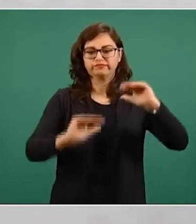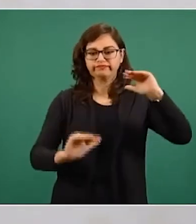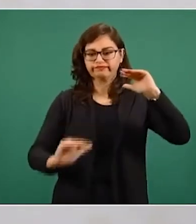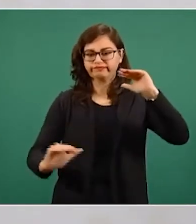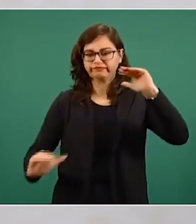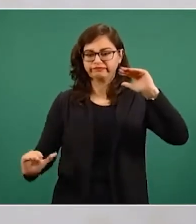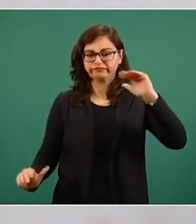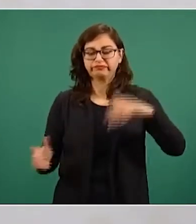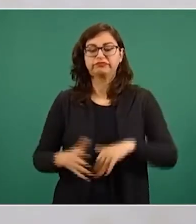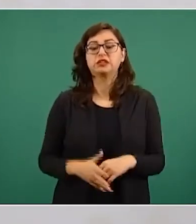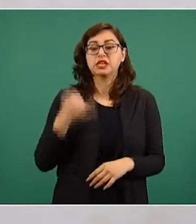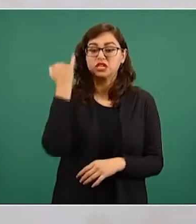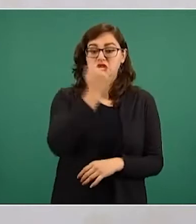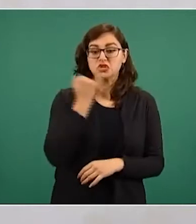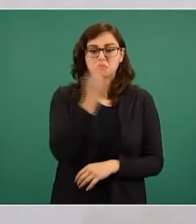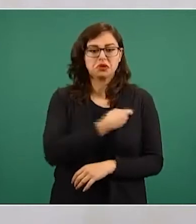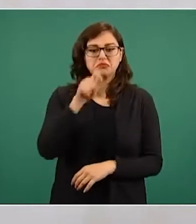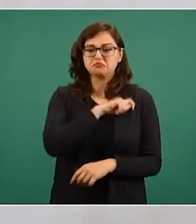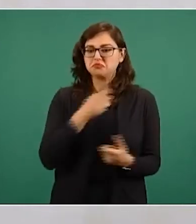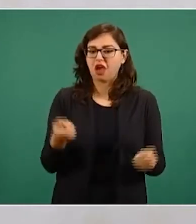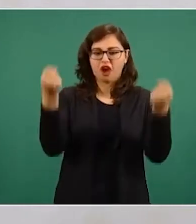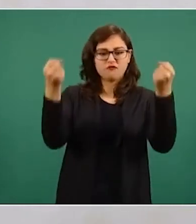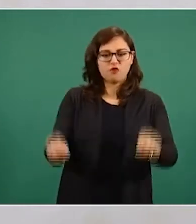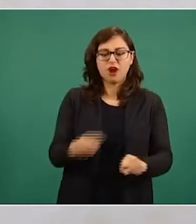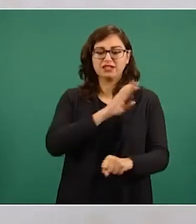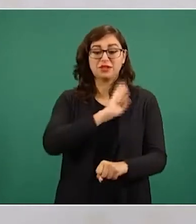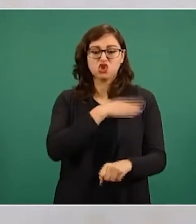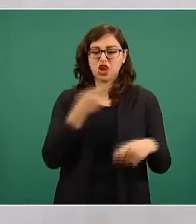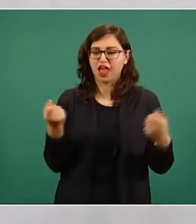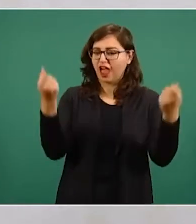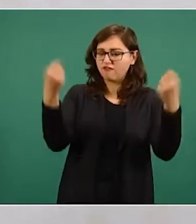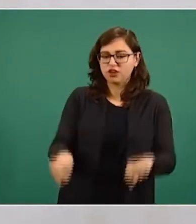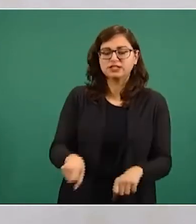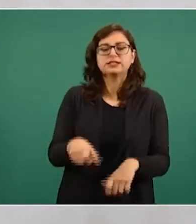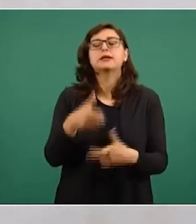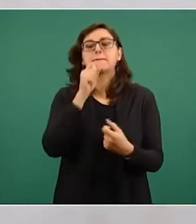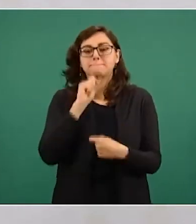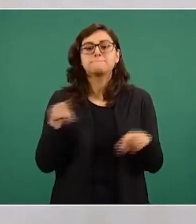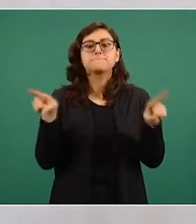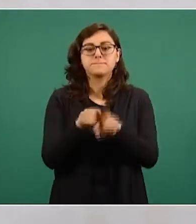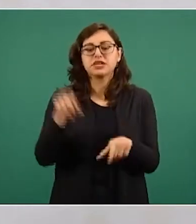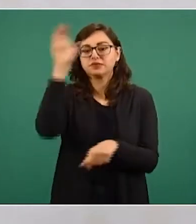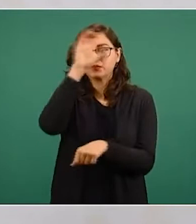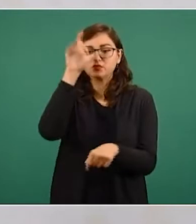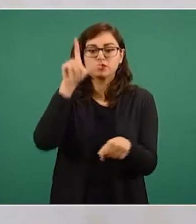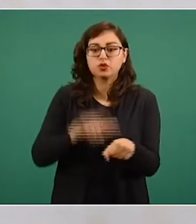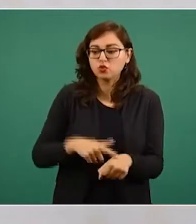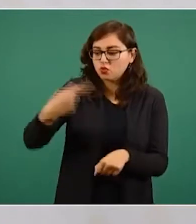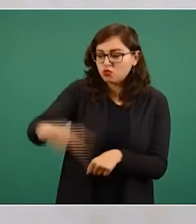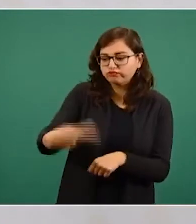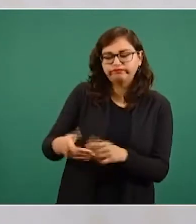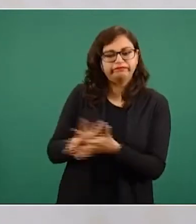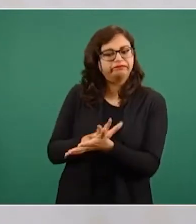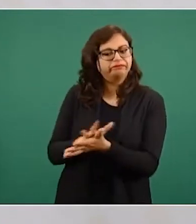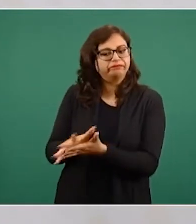se impuso a la lengua castellana y se emprendió la destrucción sistemática de las culturas mesoamericanas.